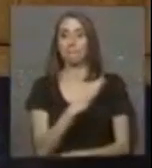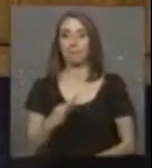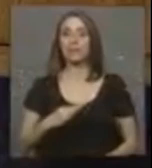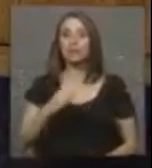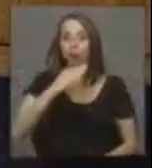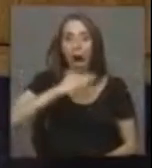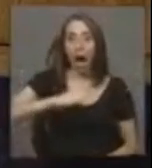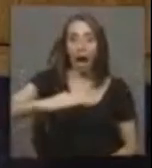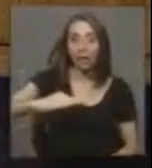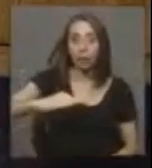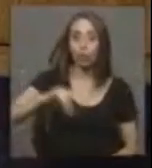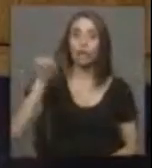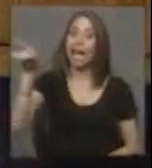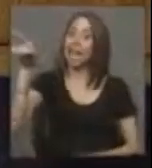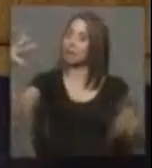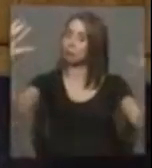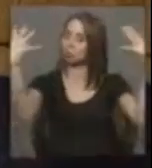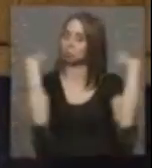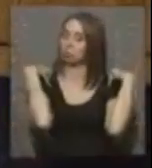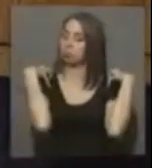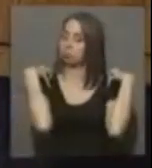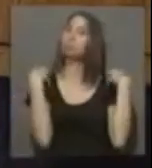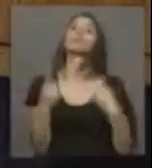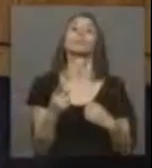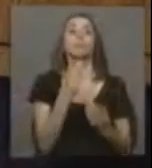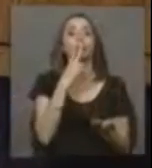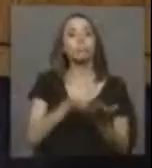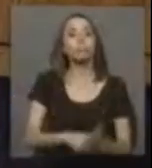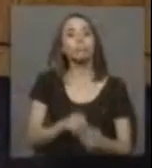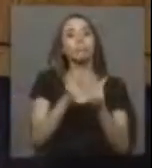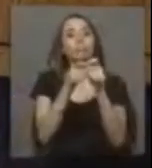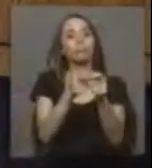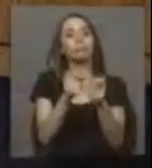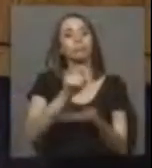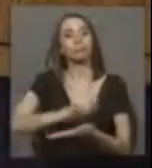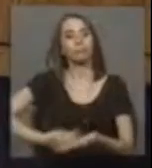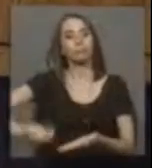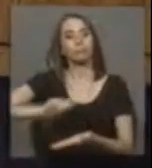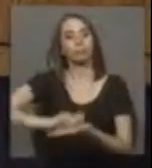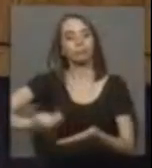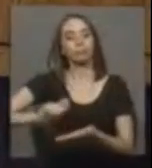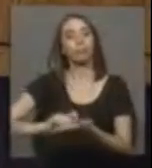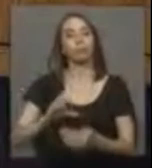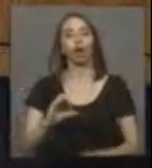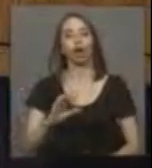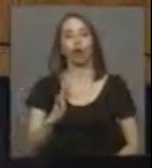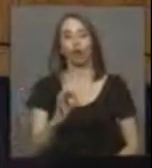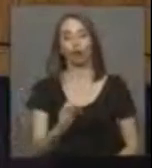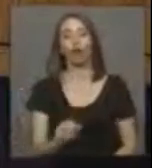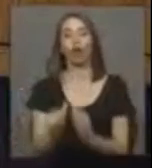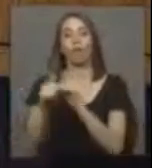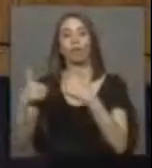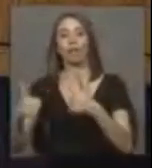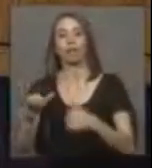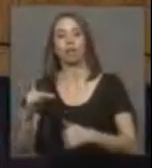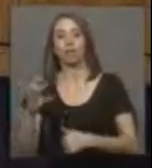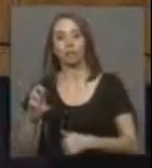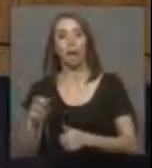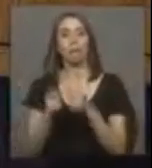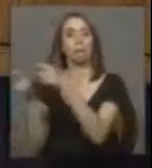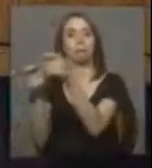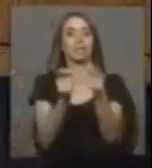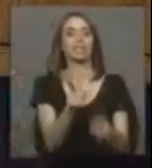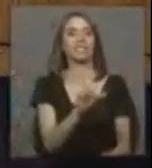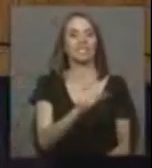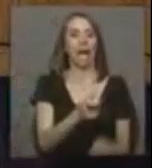de Agricultura que de suya responsabilidad. Oficio al secretario de la Corfo. A los directores de INDAP y del SAJ.